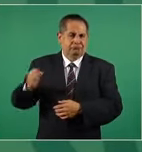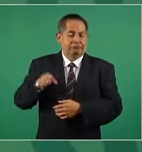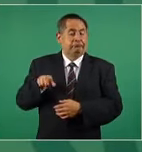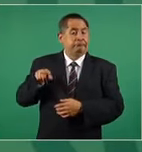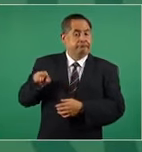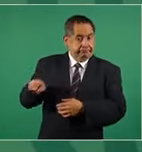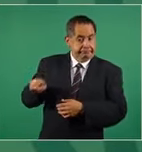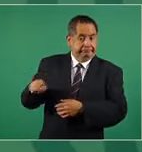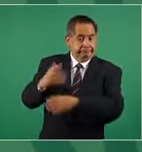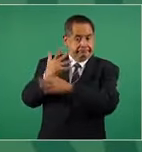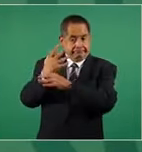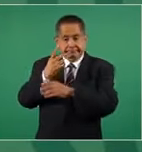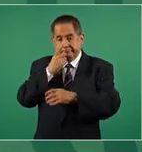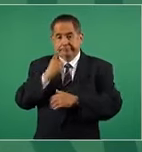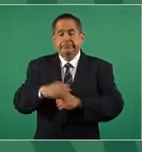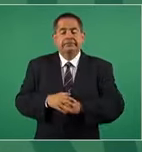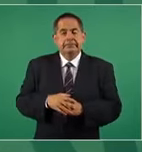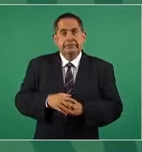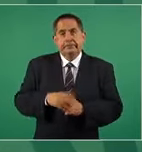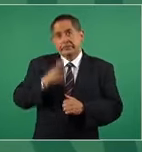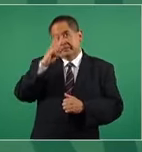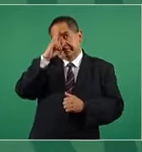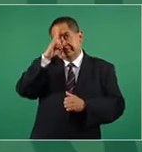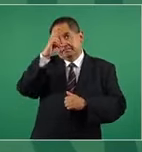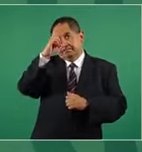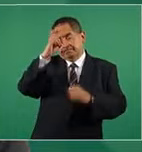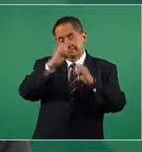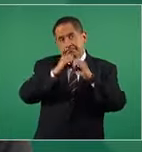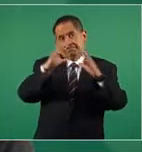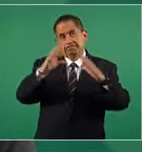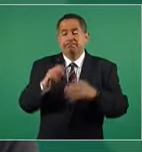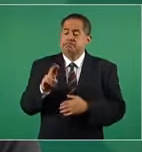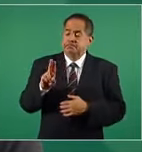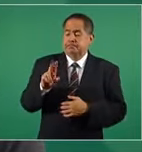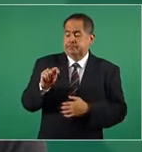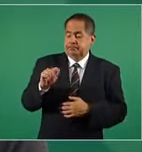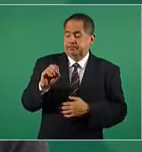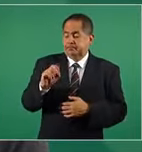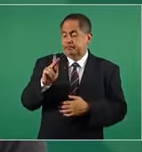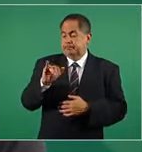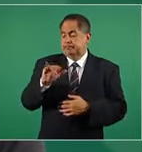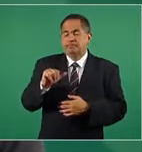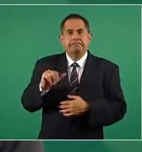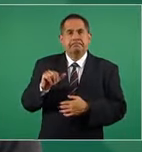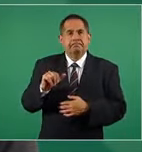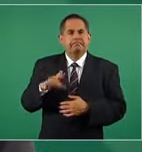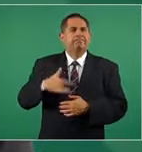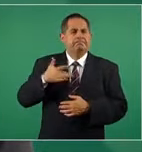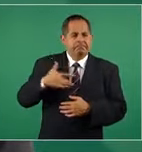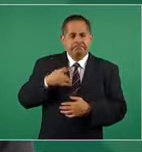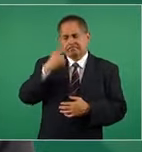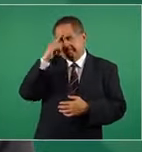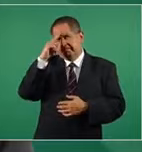decía que la utopía era lo que nos permitía caminar